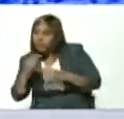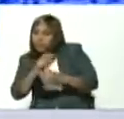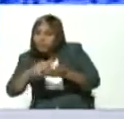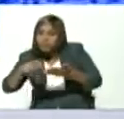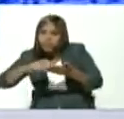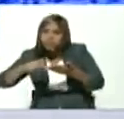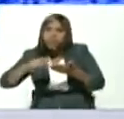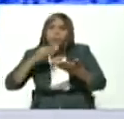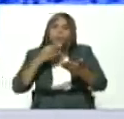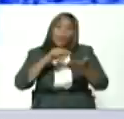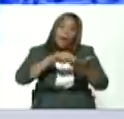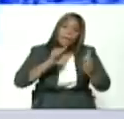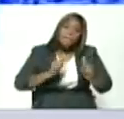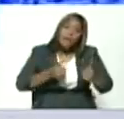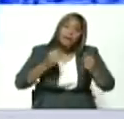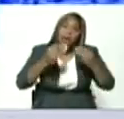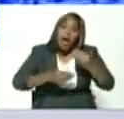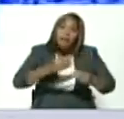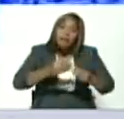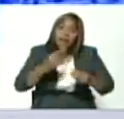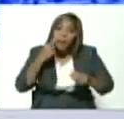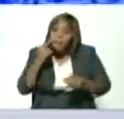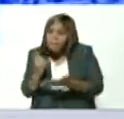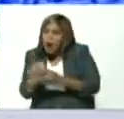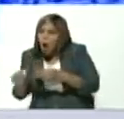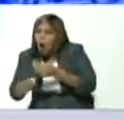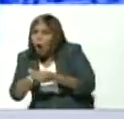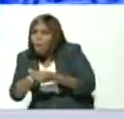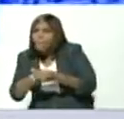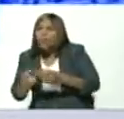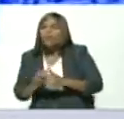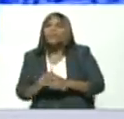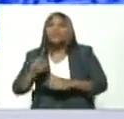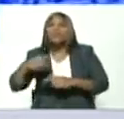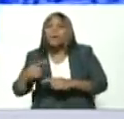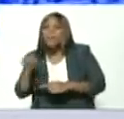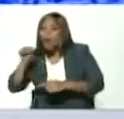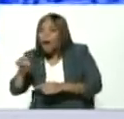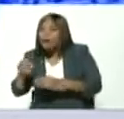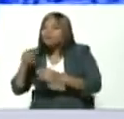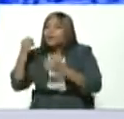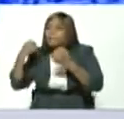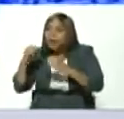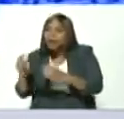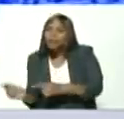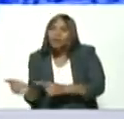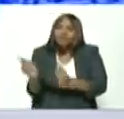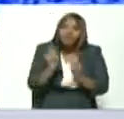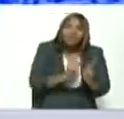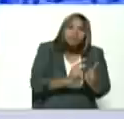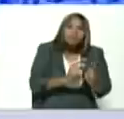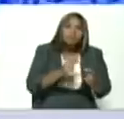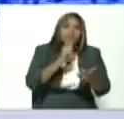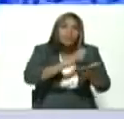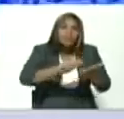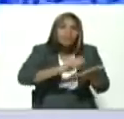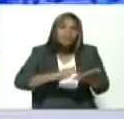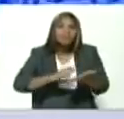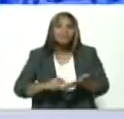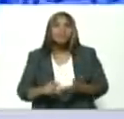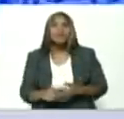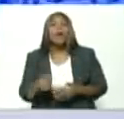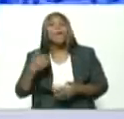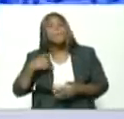la teoría del viejo mao de la práctica a la teoría de la teoría a la práctica por eso somos